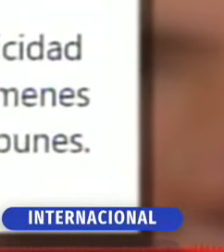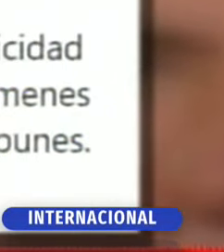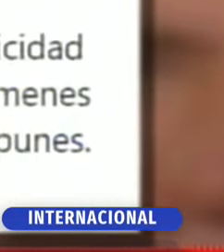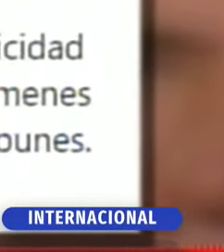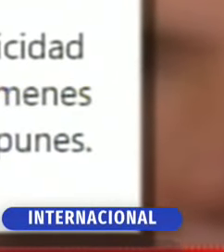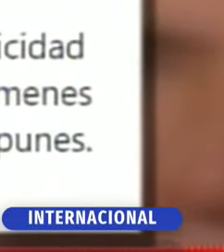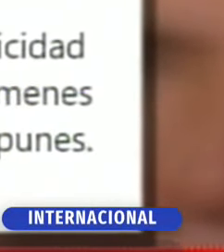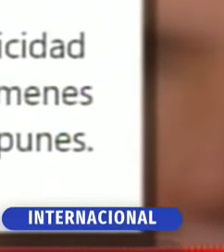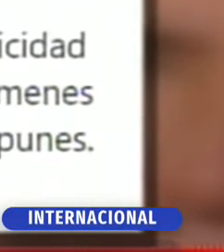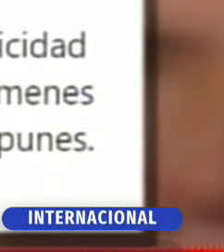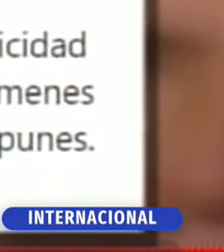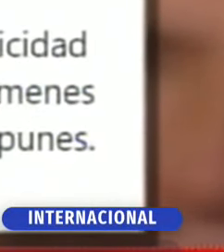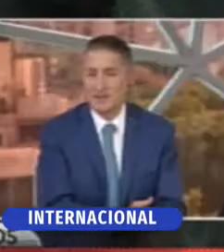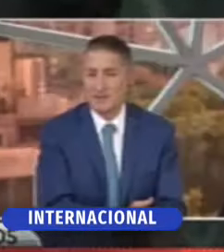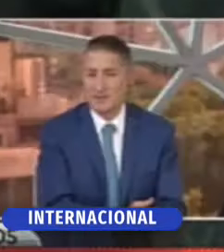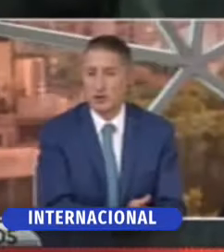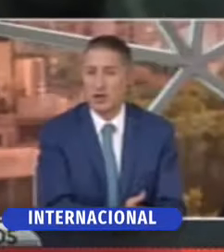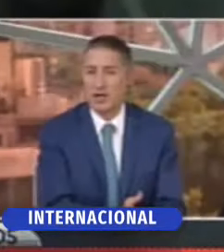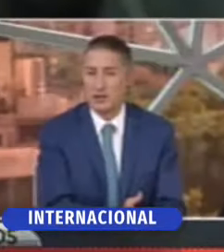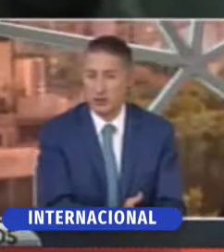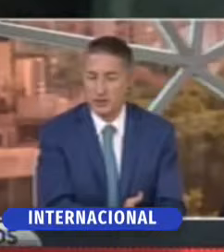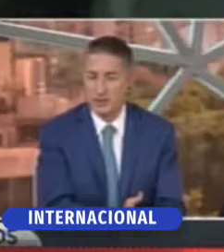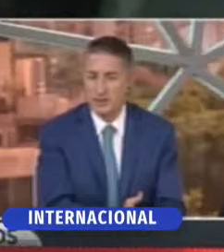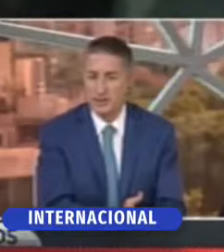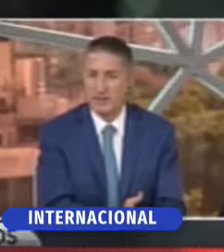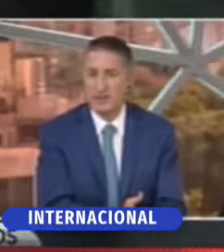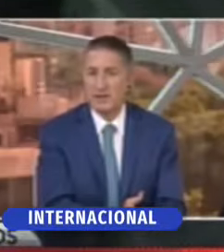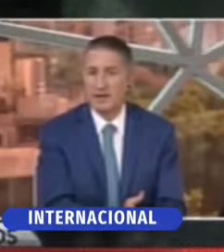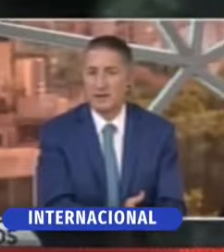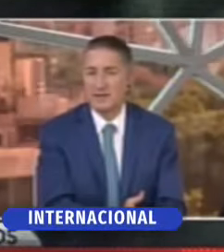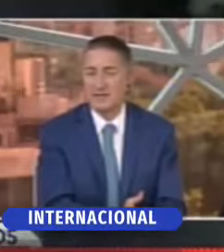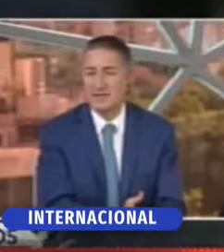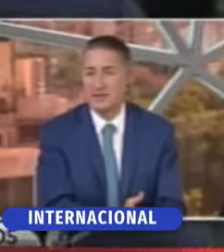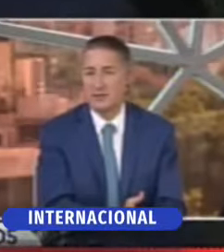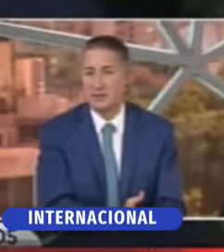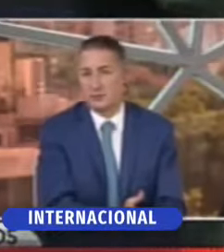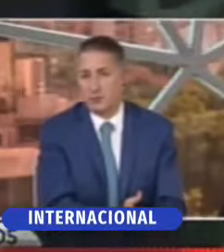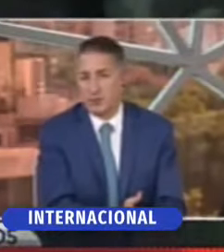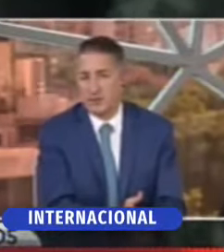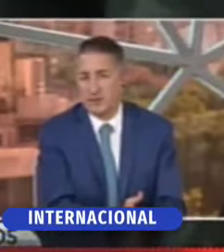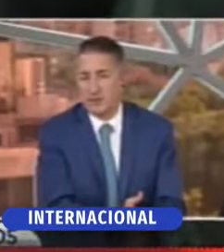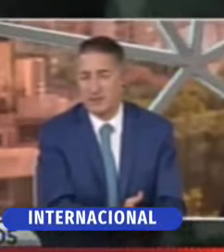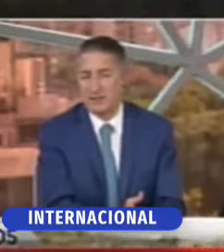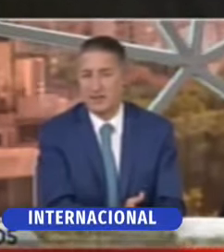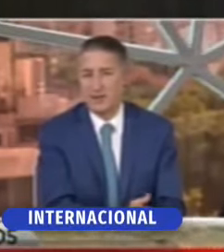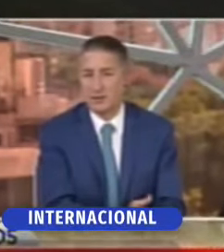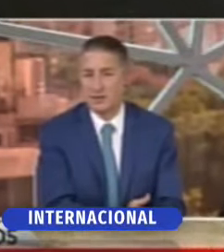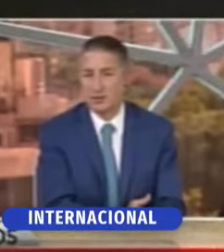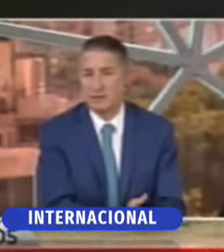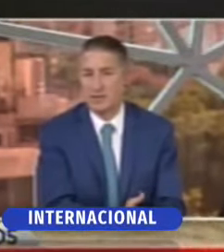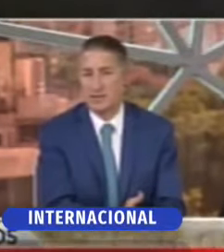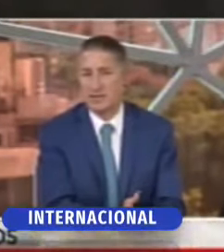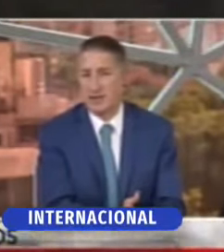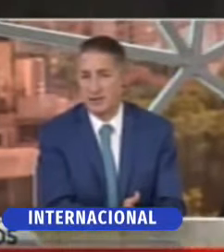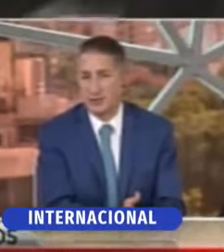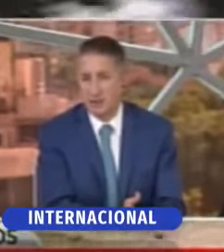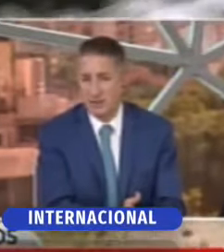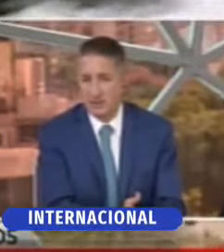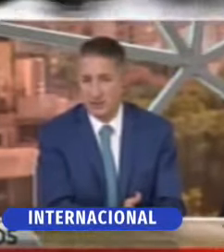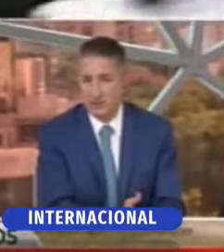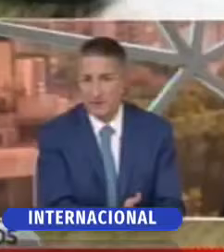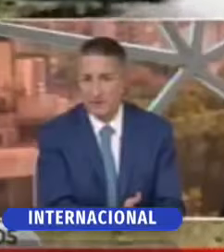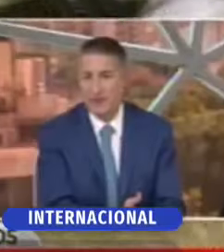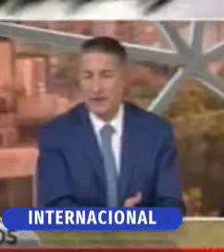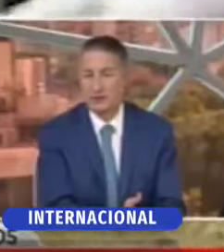cierta forma fue negligente tuvo desidia para investigar los peores atentados terroristas que han ocurrido en Argentina y que ocurrieron